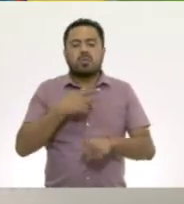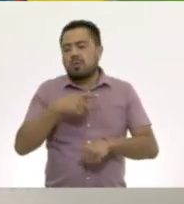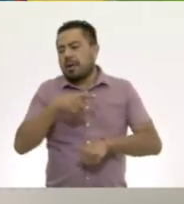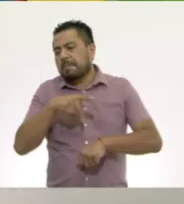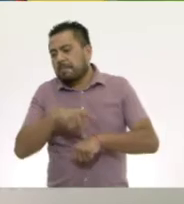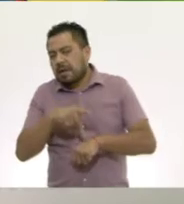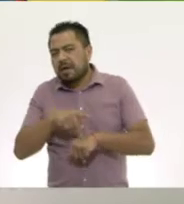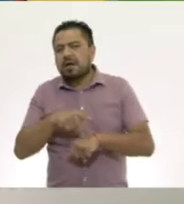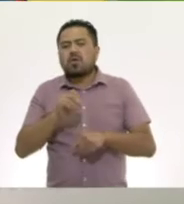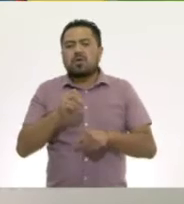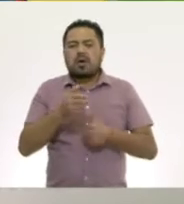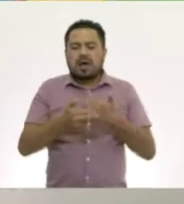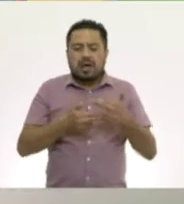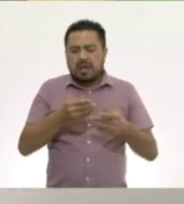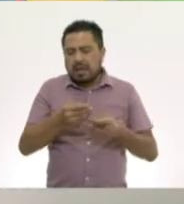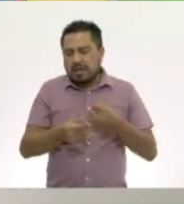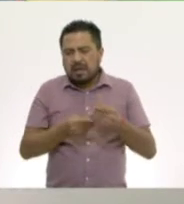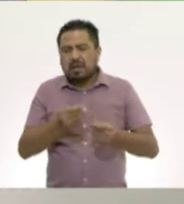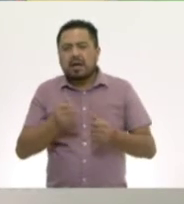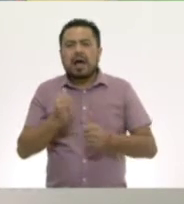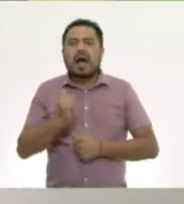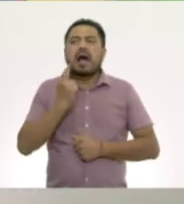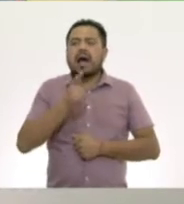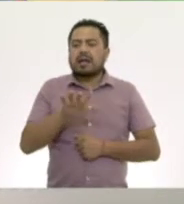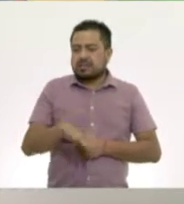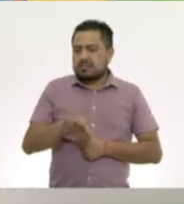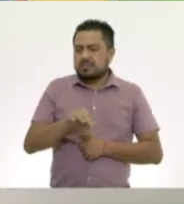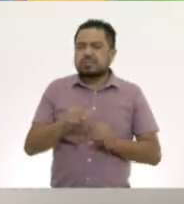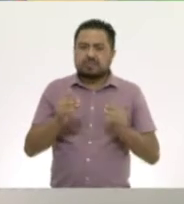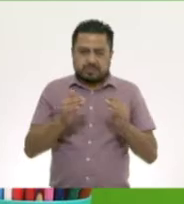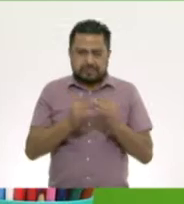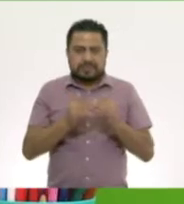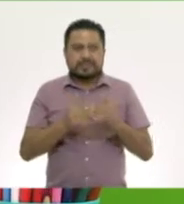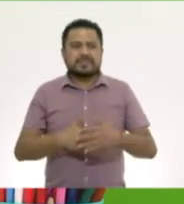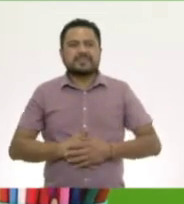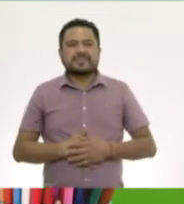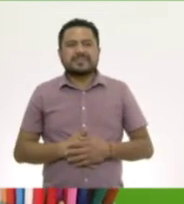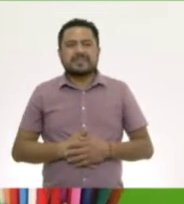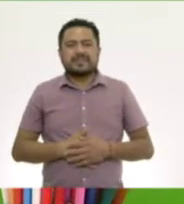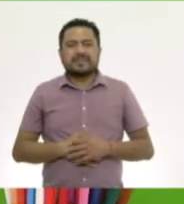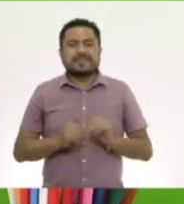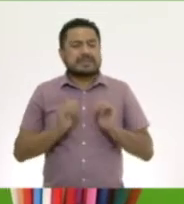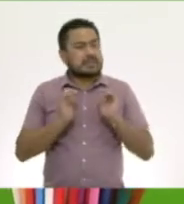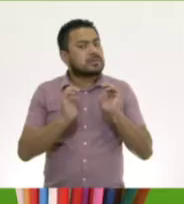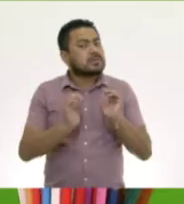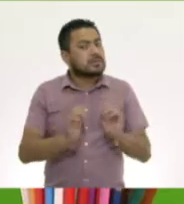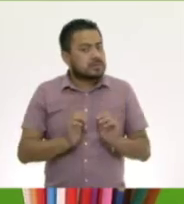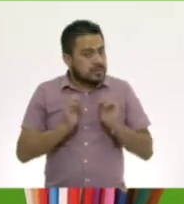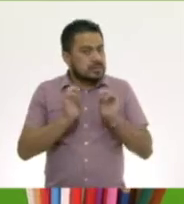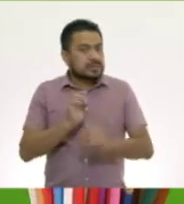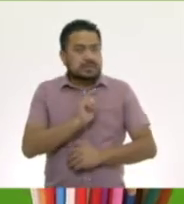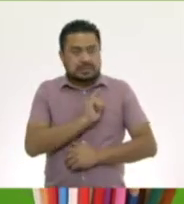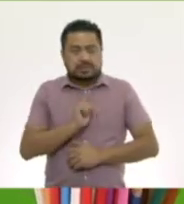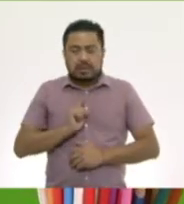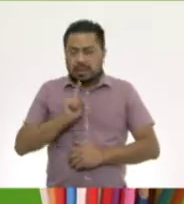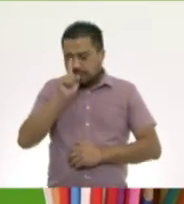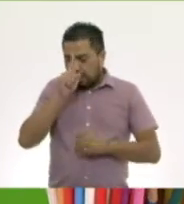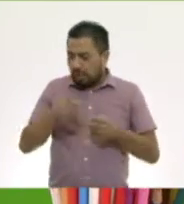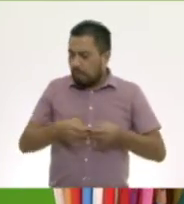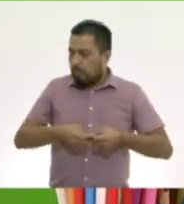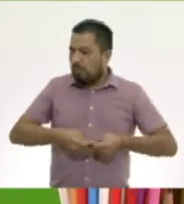piedras o la arena o lo que hayan conseguido en casa. Con mucho cuidado para que no se les caigan.